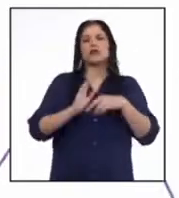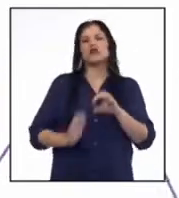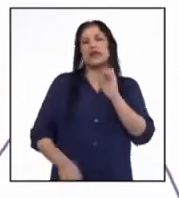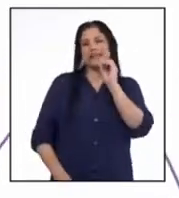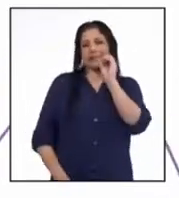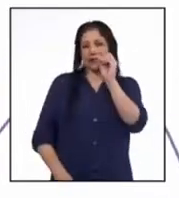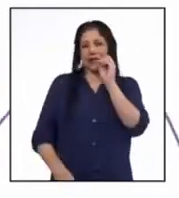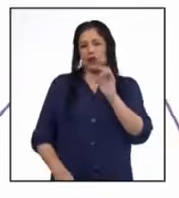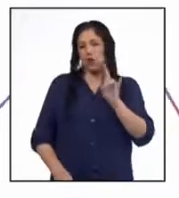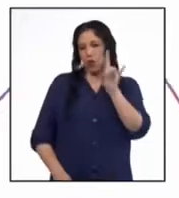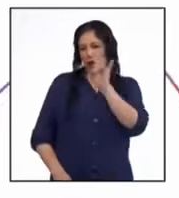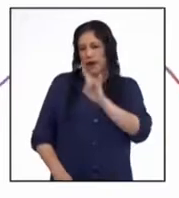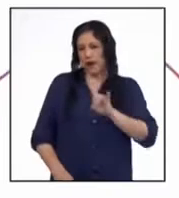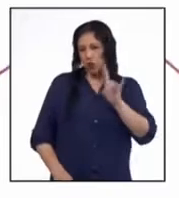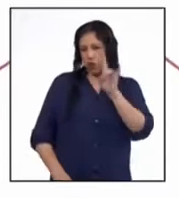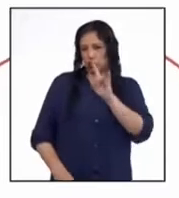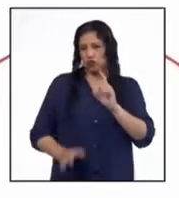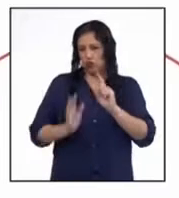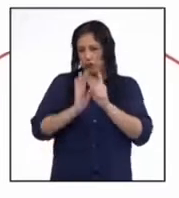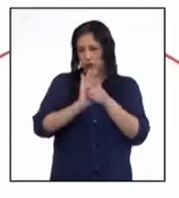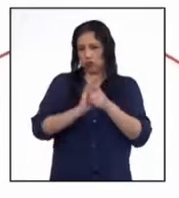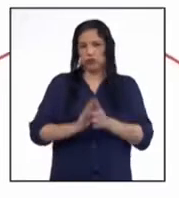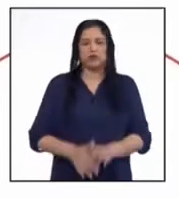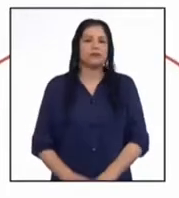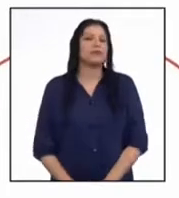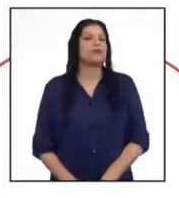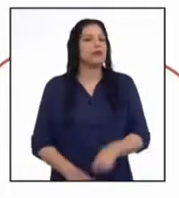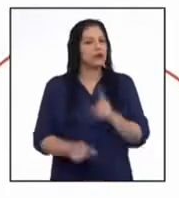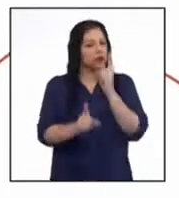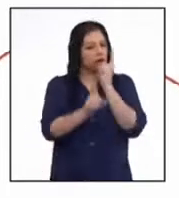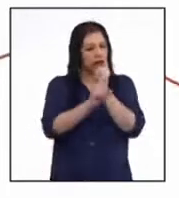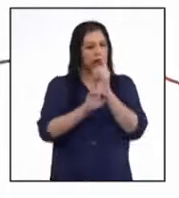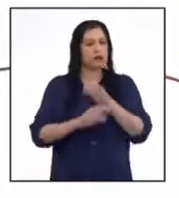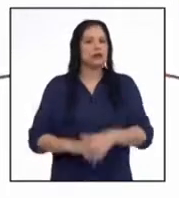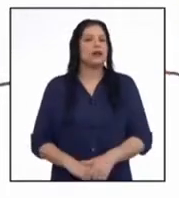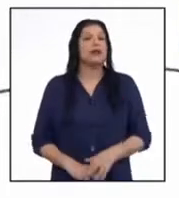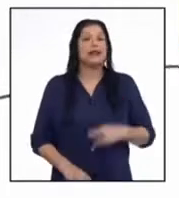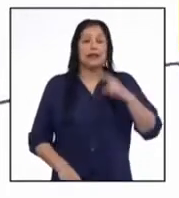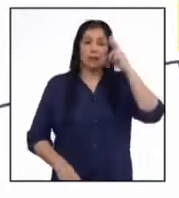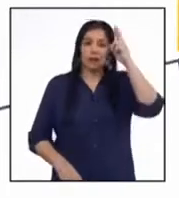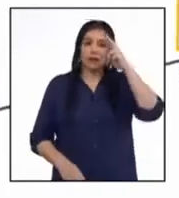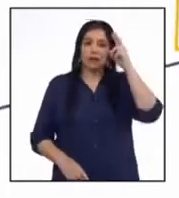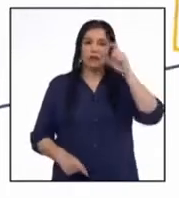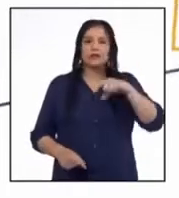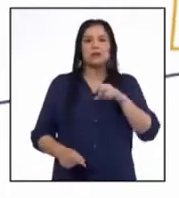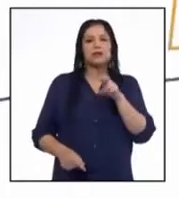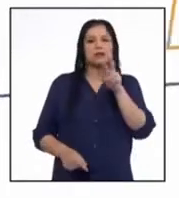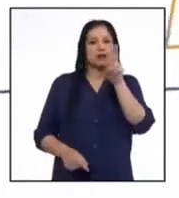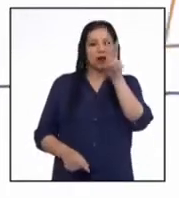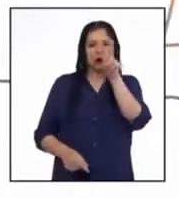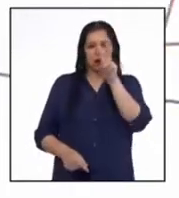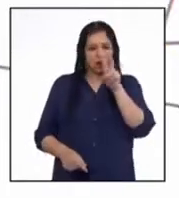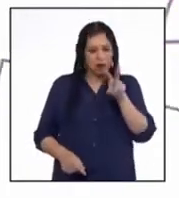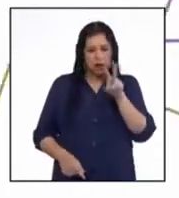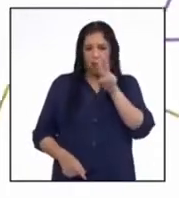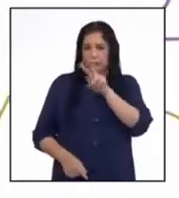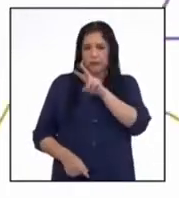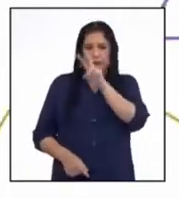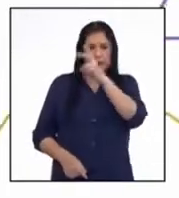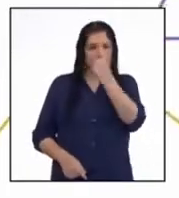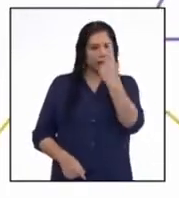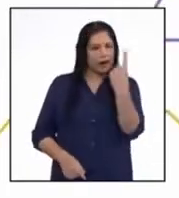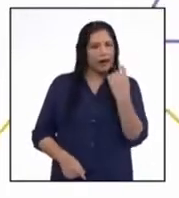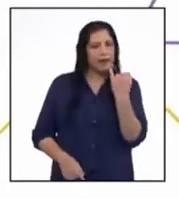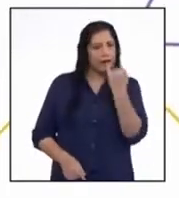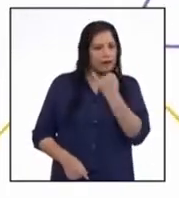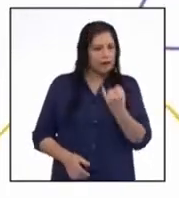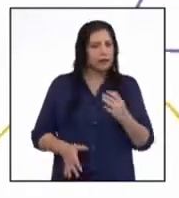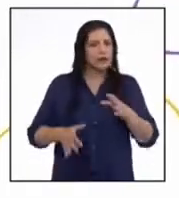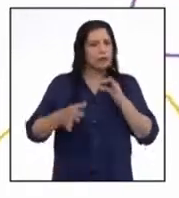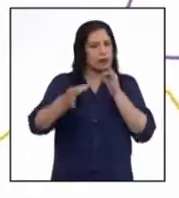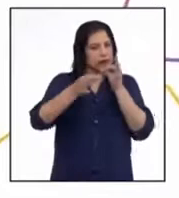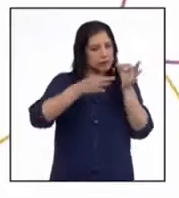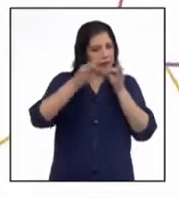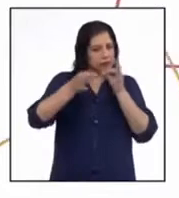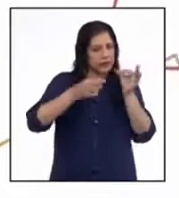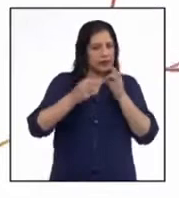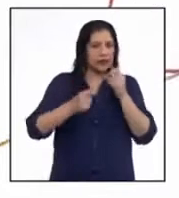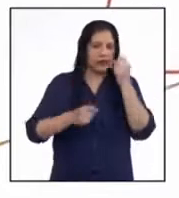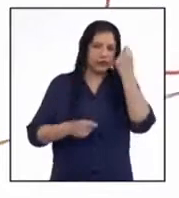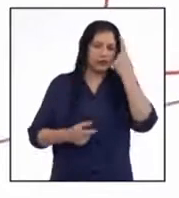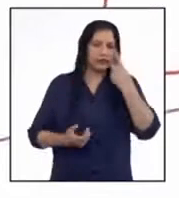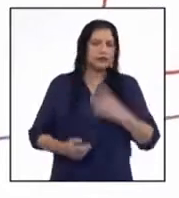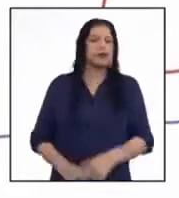cero el consumo de minutos en tu red. Así es. Por eso debemos observar cada detalle del gráfico a leer e